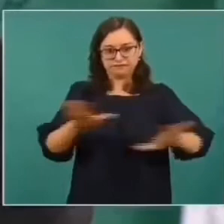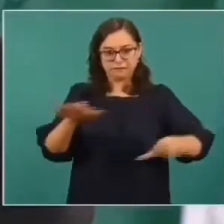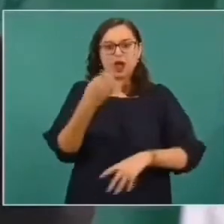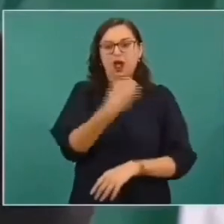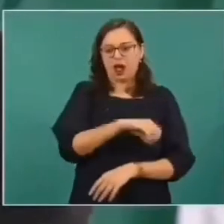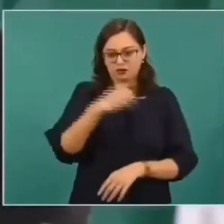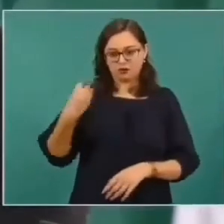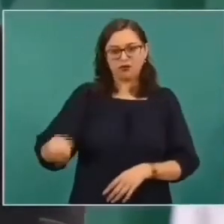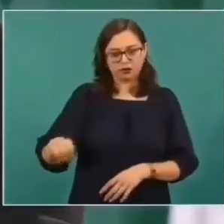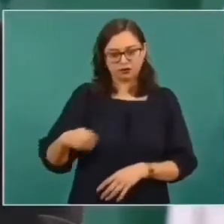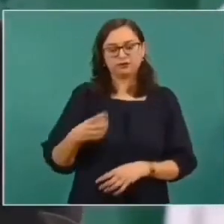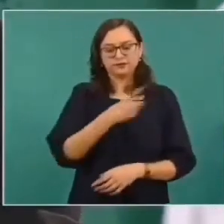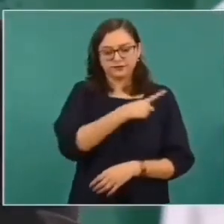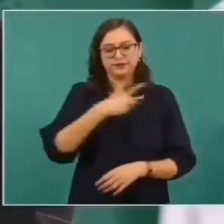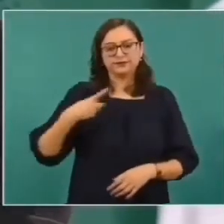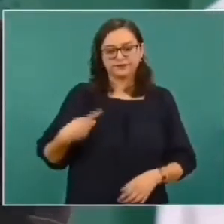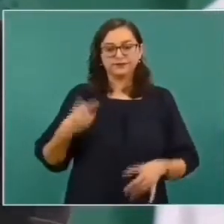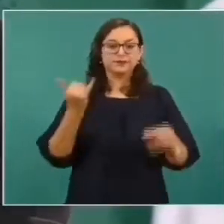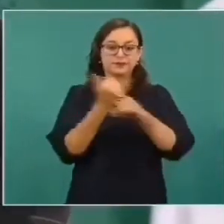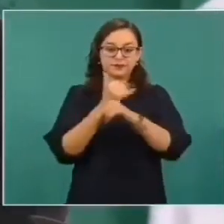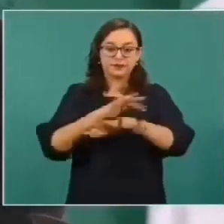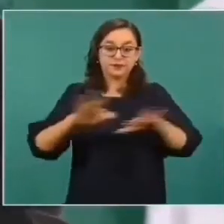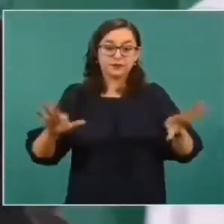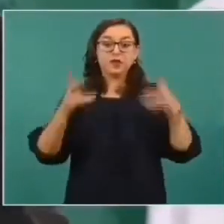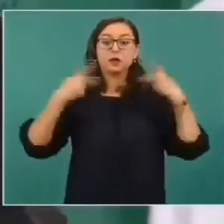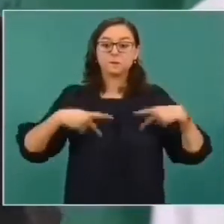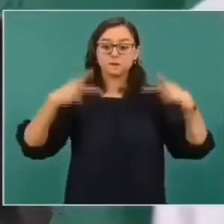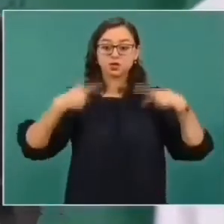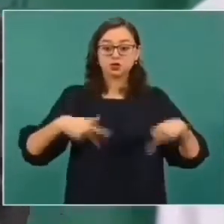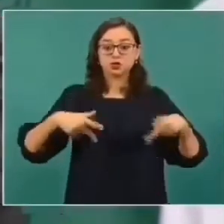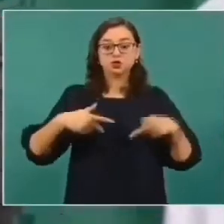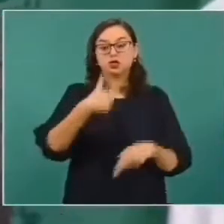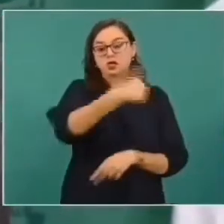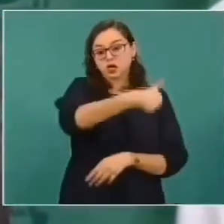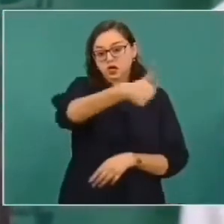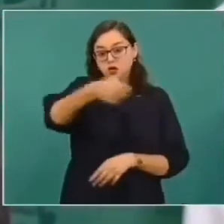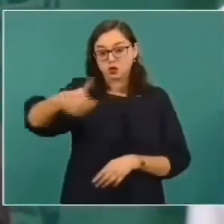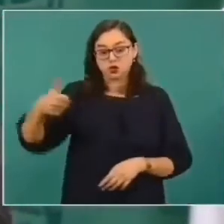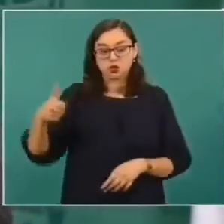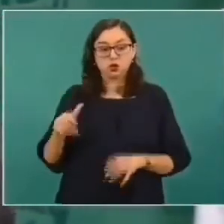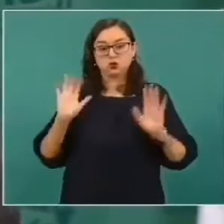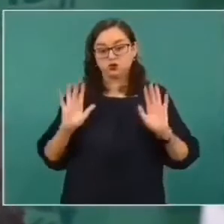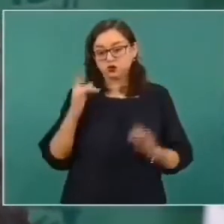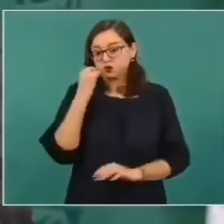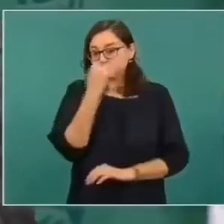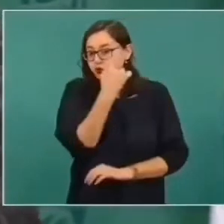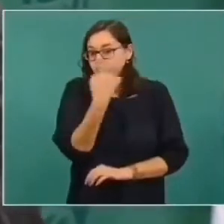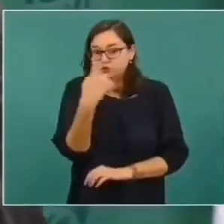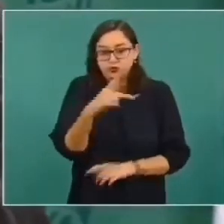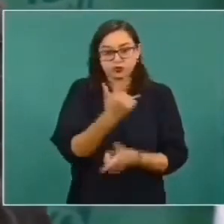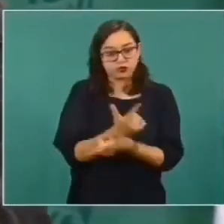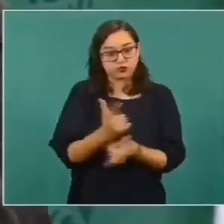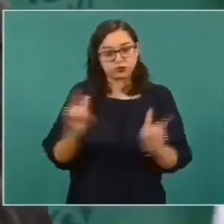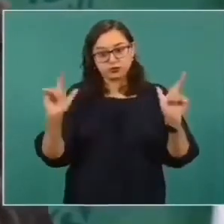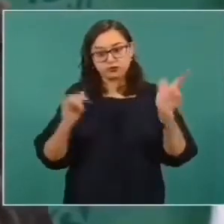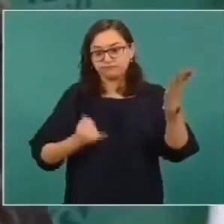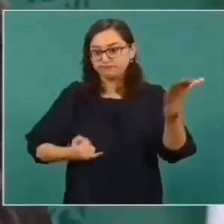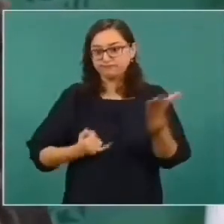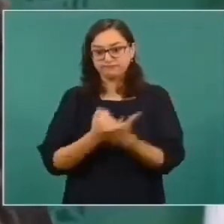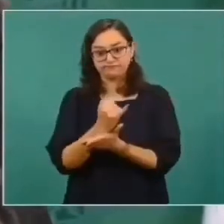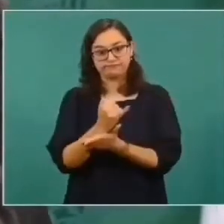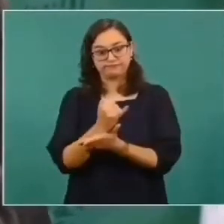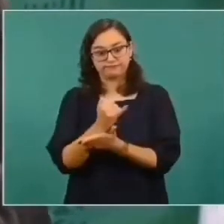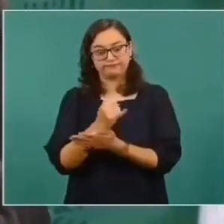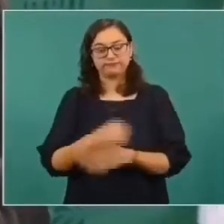informar para que cada quien actúe con absoluta libertad. Pero